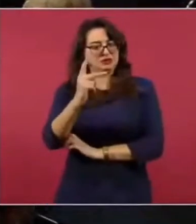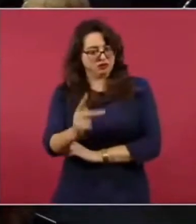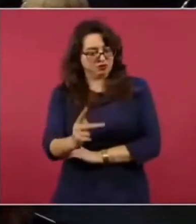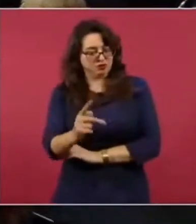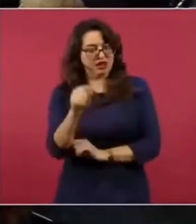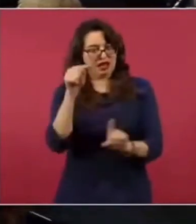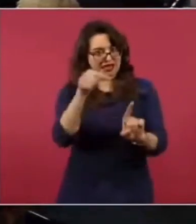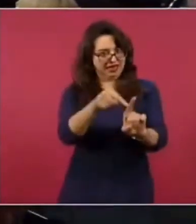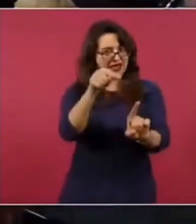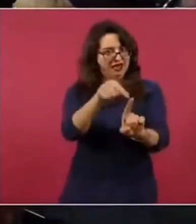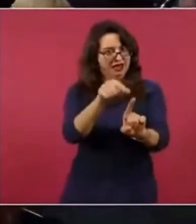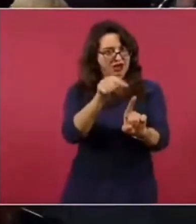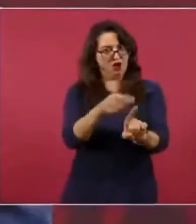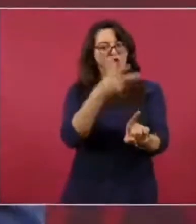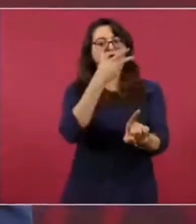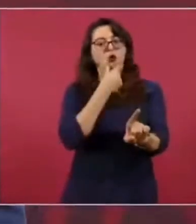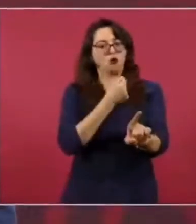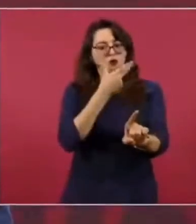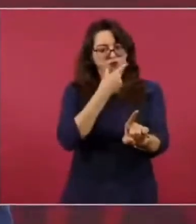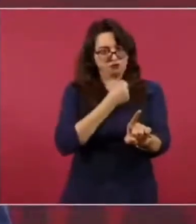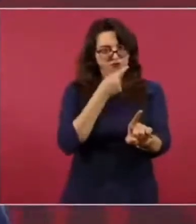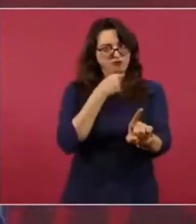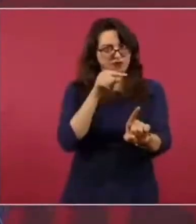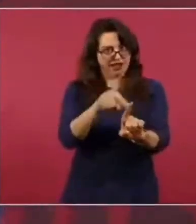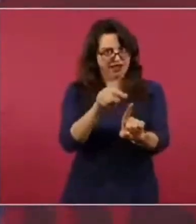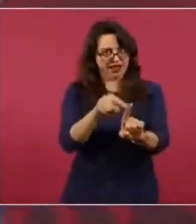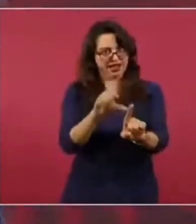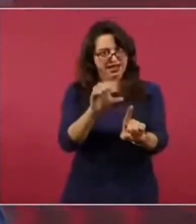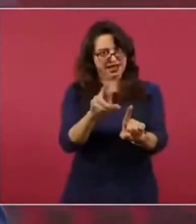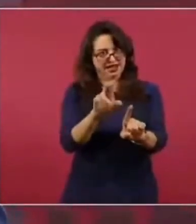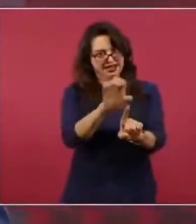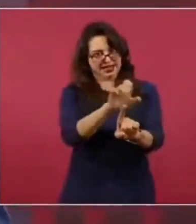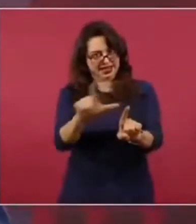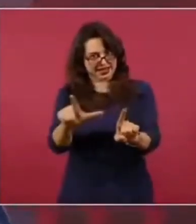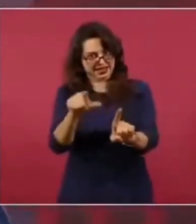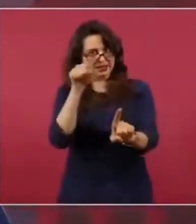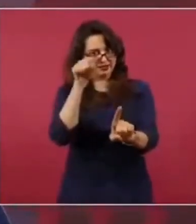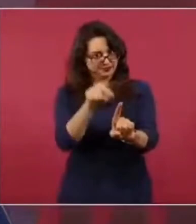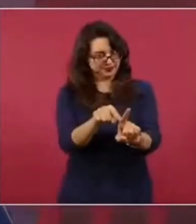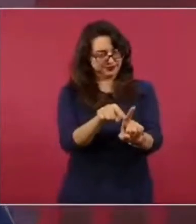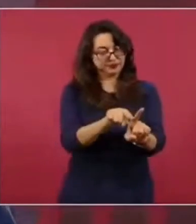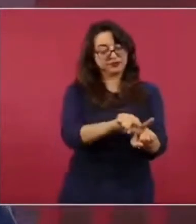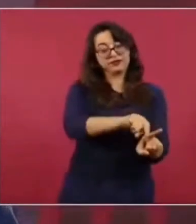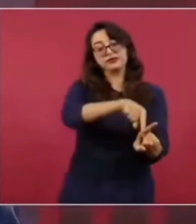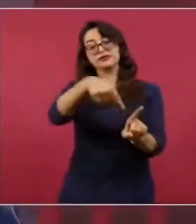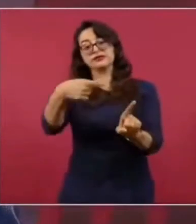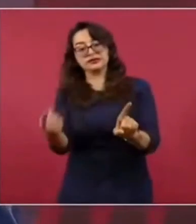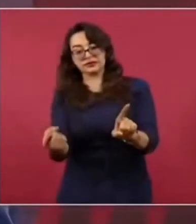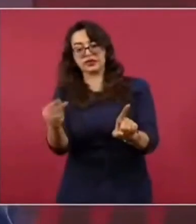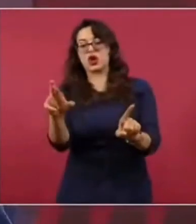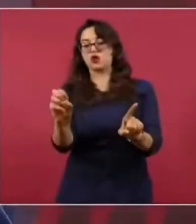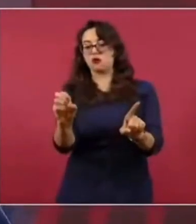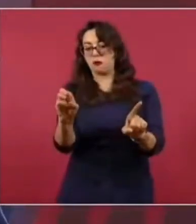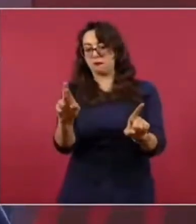Y luego Roberto Hernández se